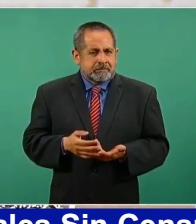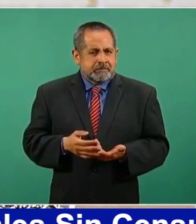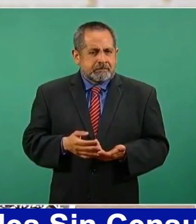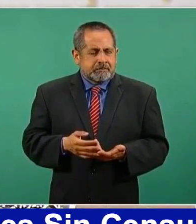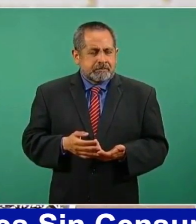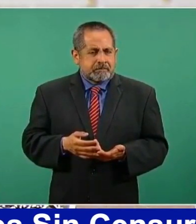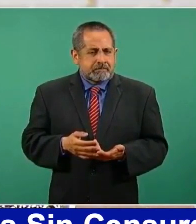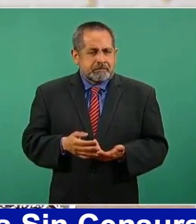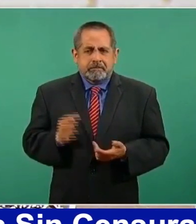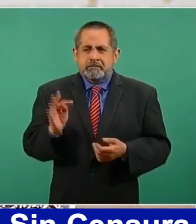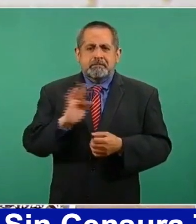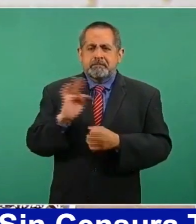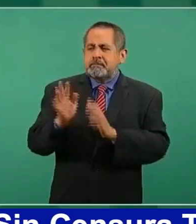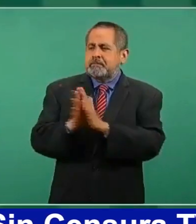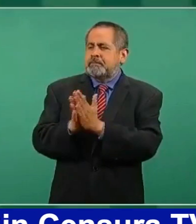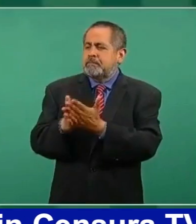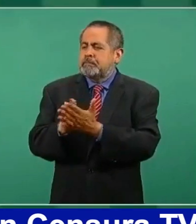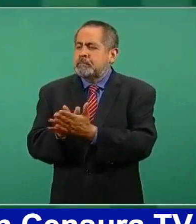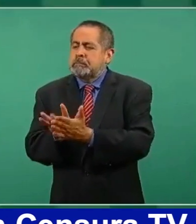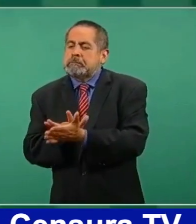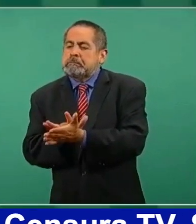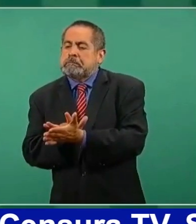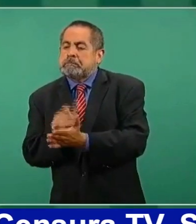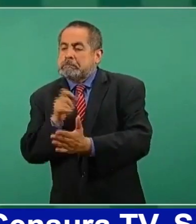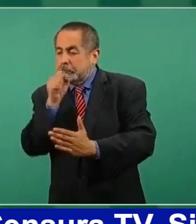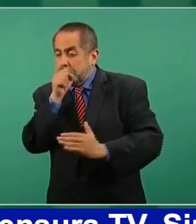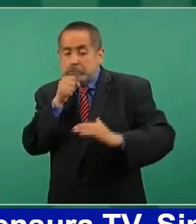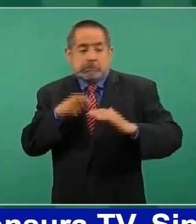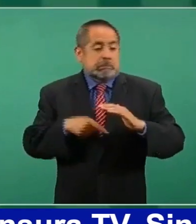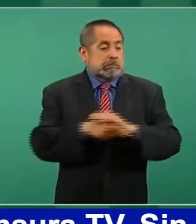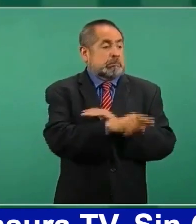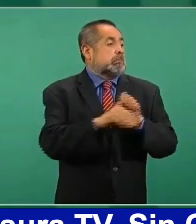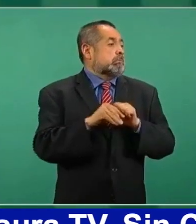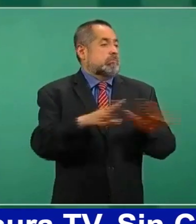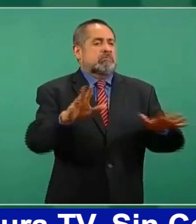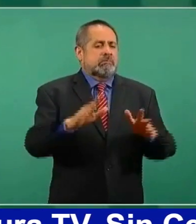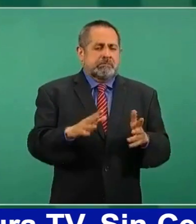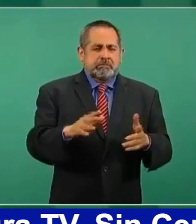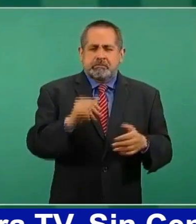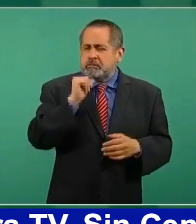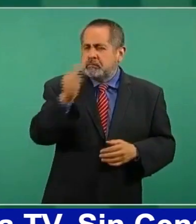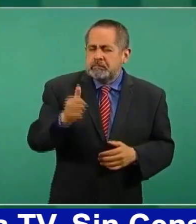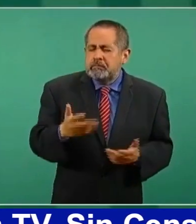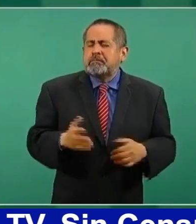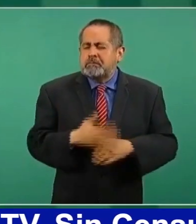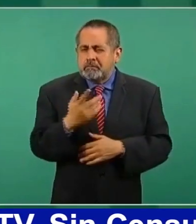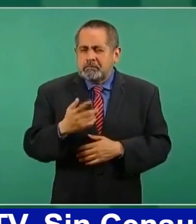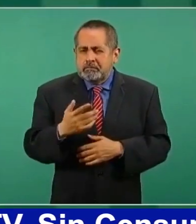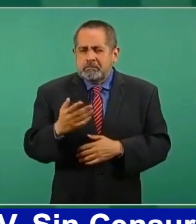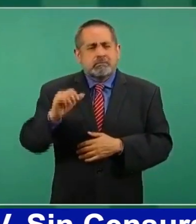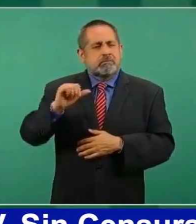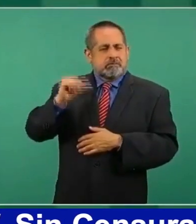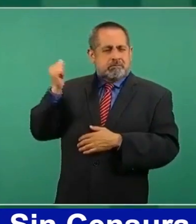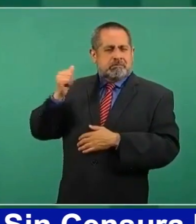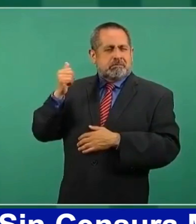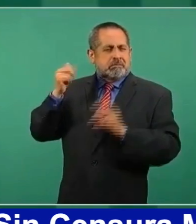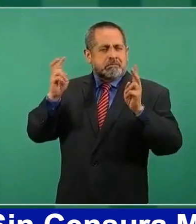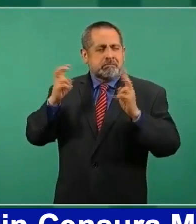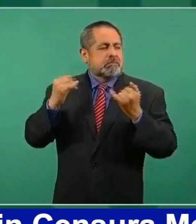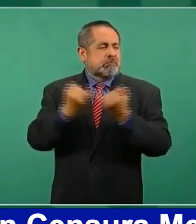ya para otros casos, ya se sabría ya en el Reforma,